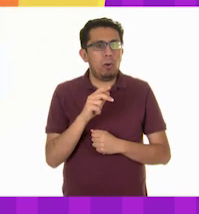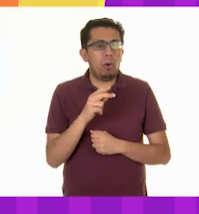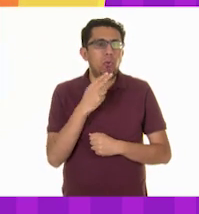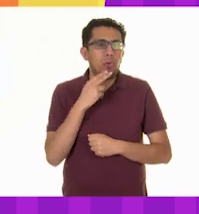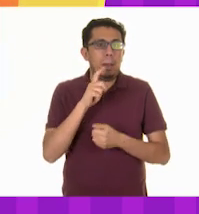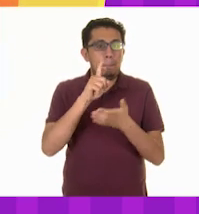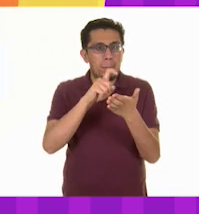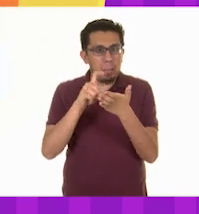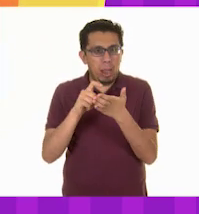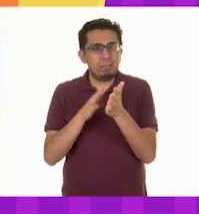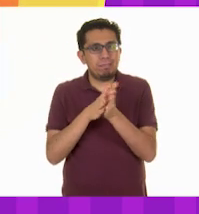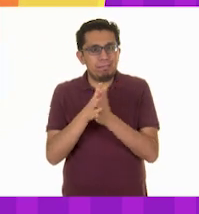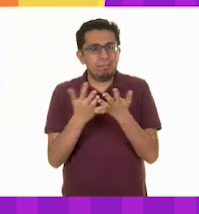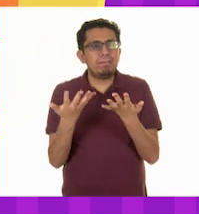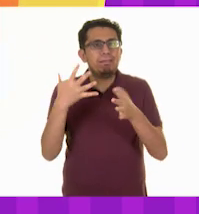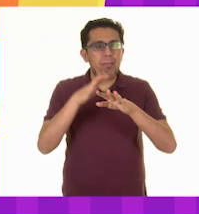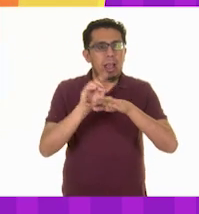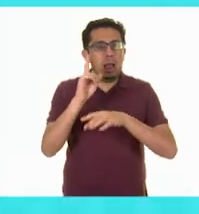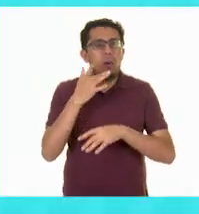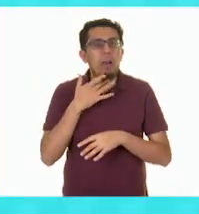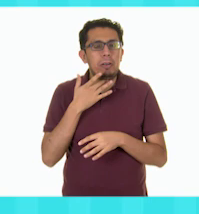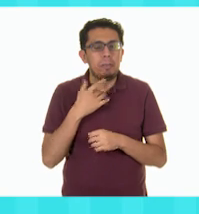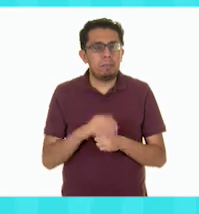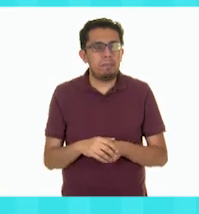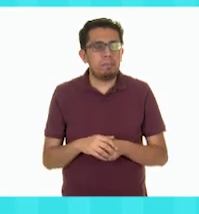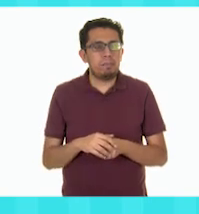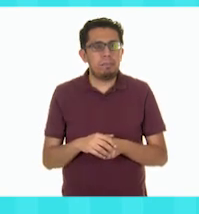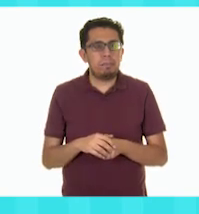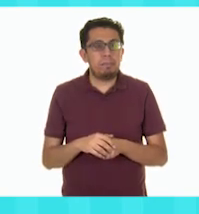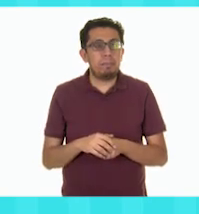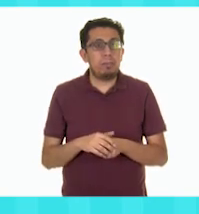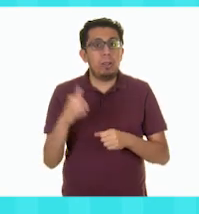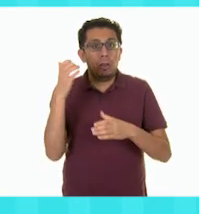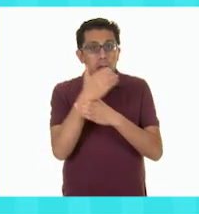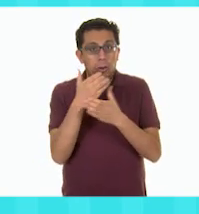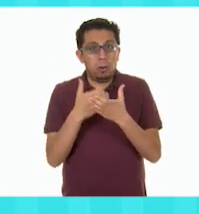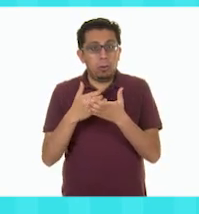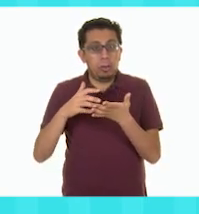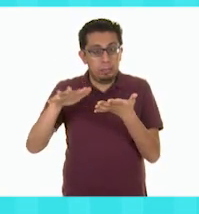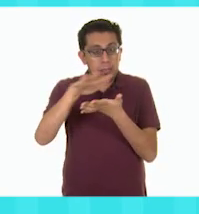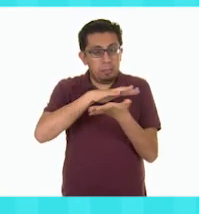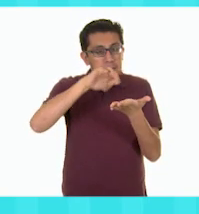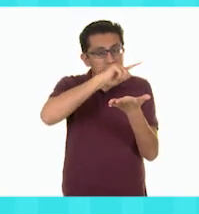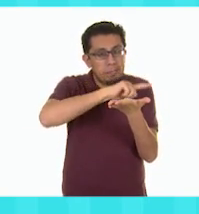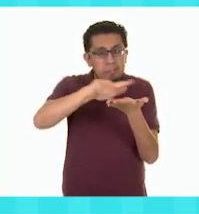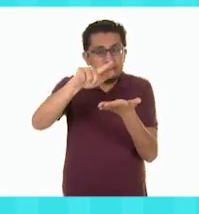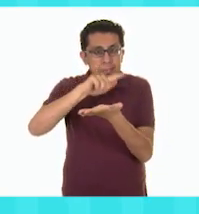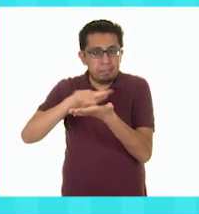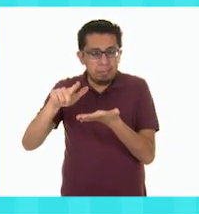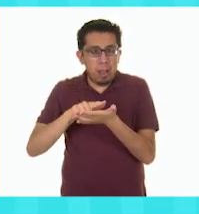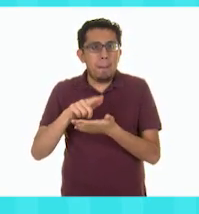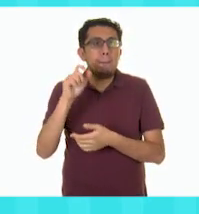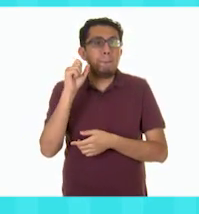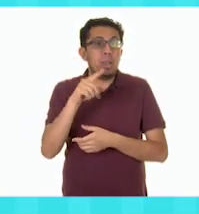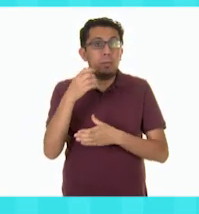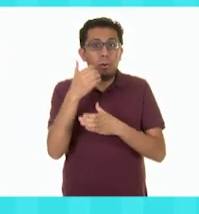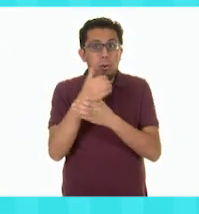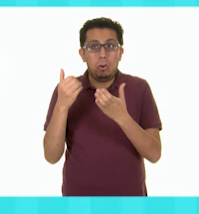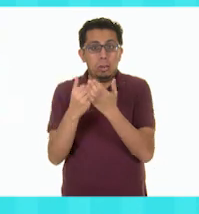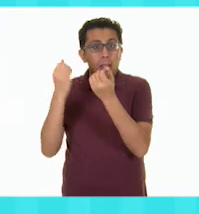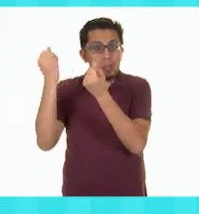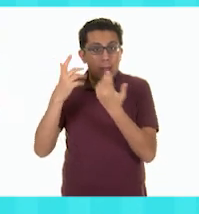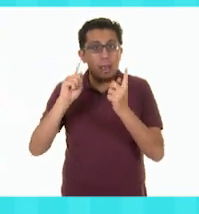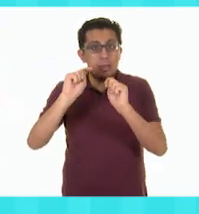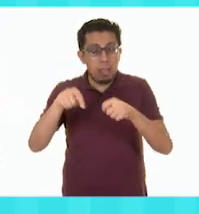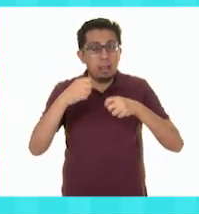desinfectante a base de agua y alcohol. Desinfecta las superficies de los objetos que más utilizas. También las cosas